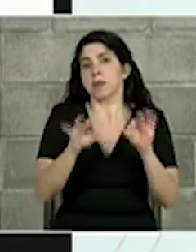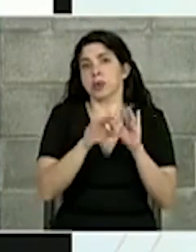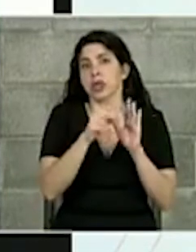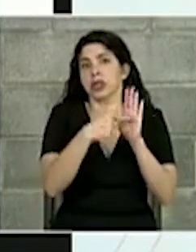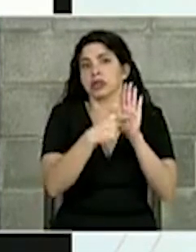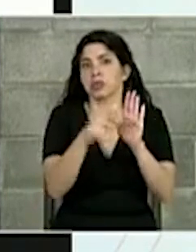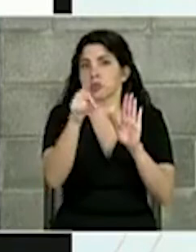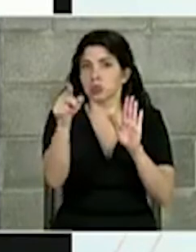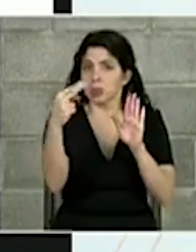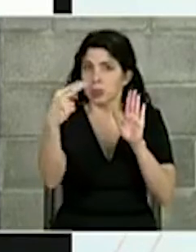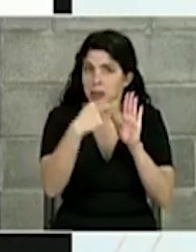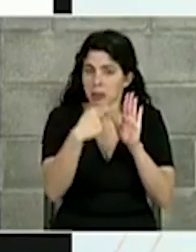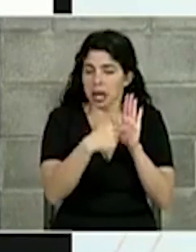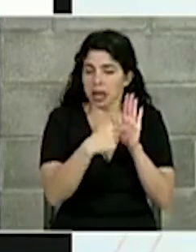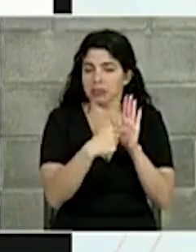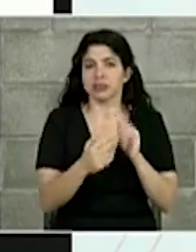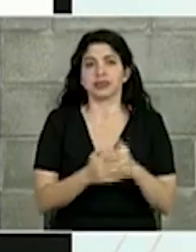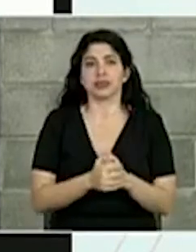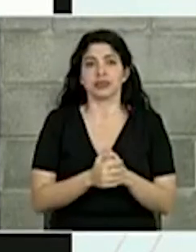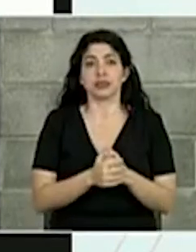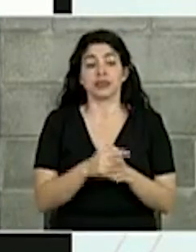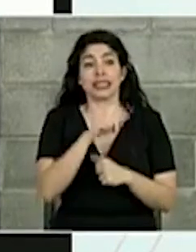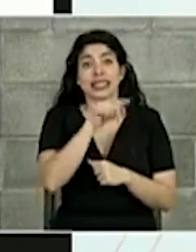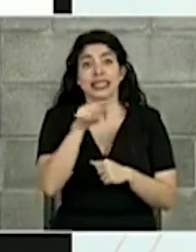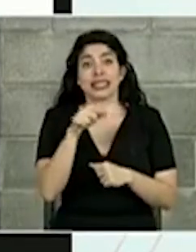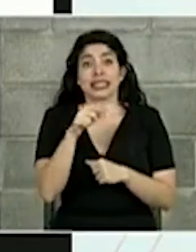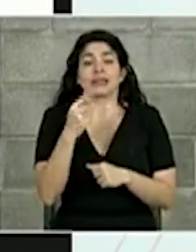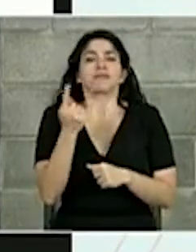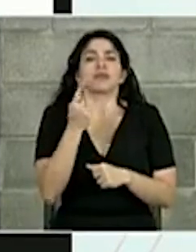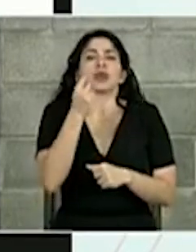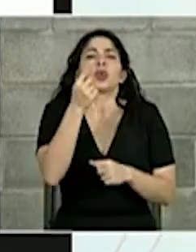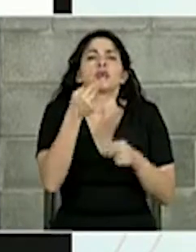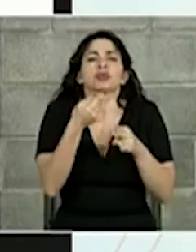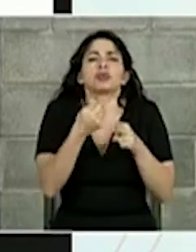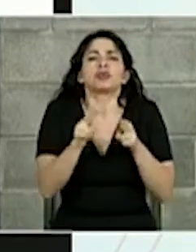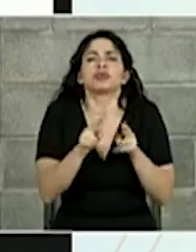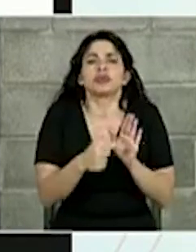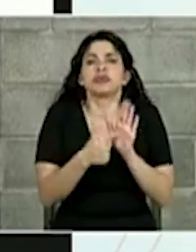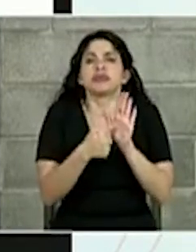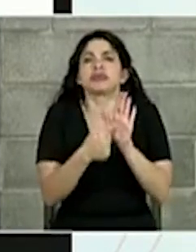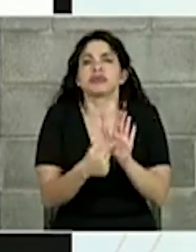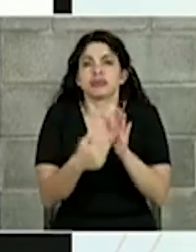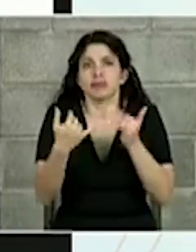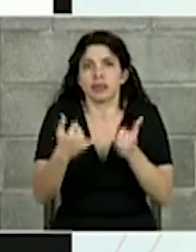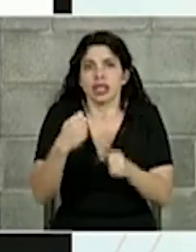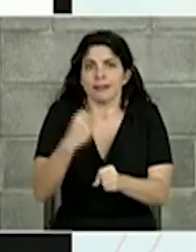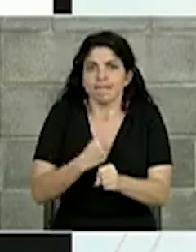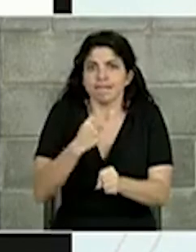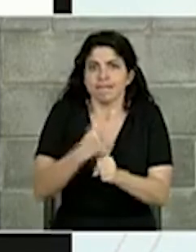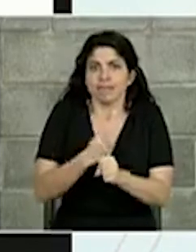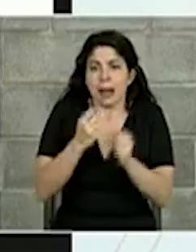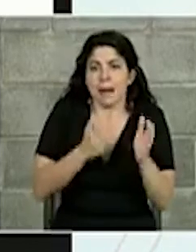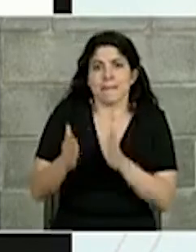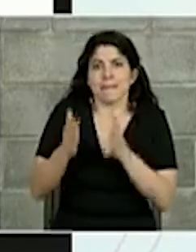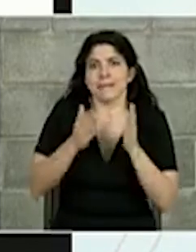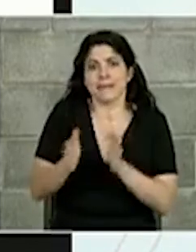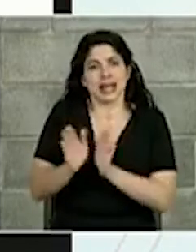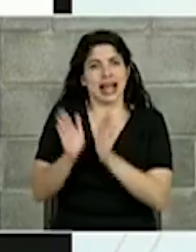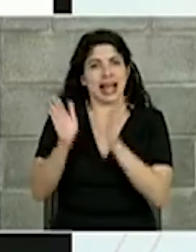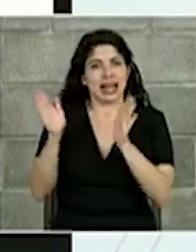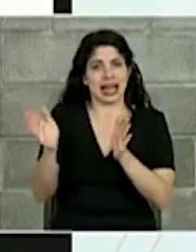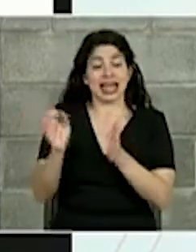vieran. Y esto es nada más una pincelada de lo que se está trabajando en el Plan Maestro.